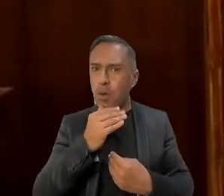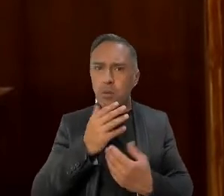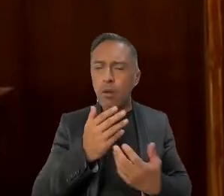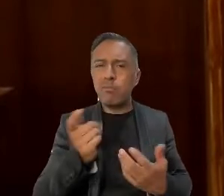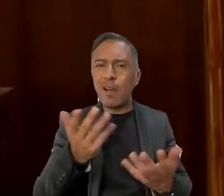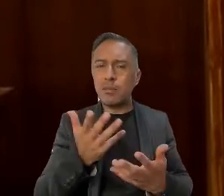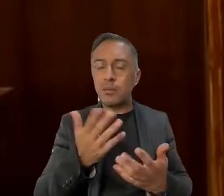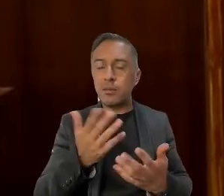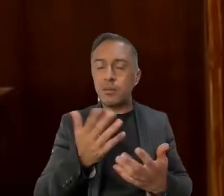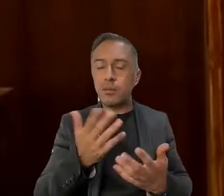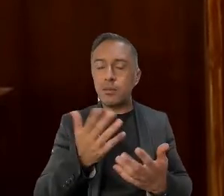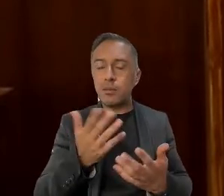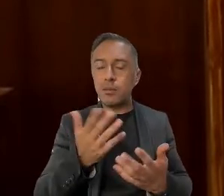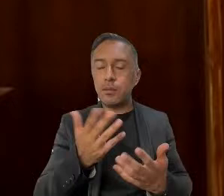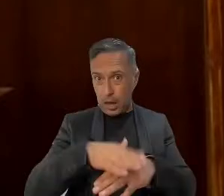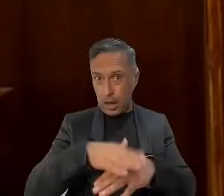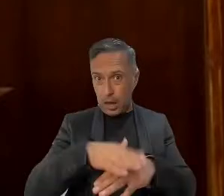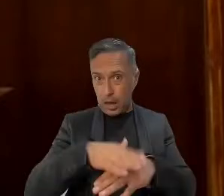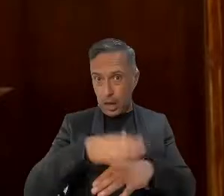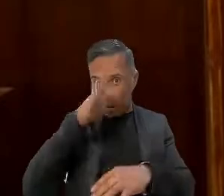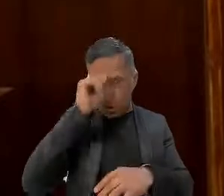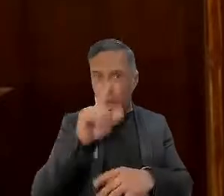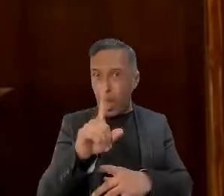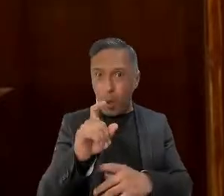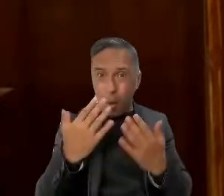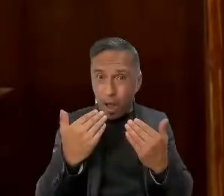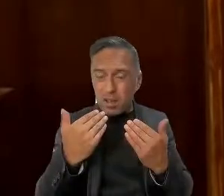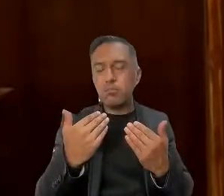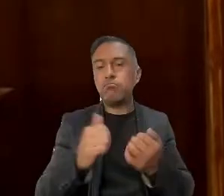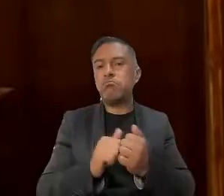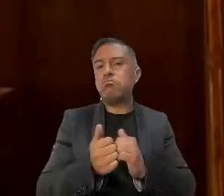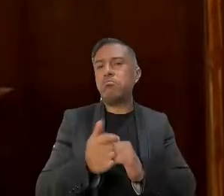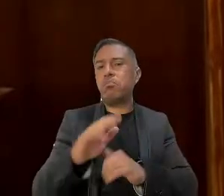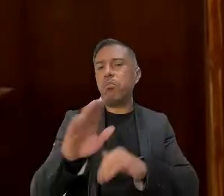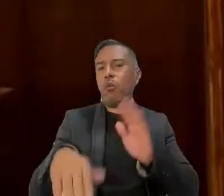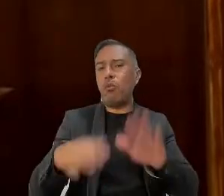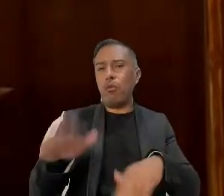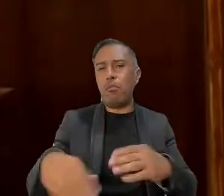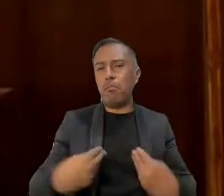agua no hay vida. Es cuando, es cuanto. Muchas gracias.